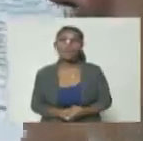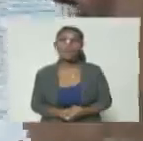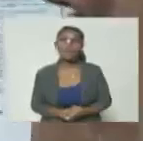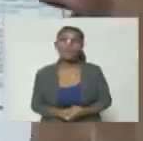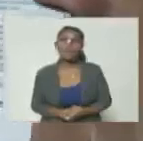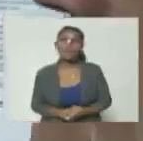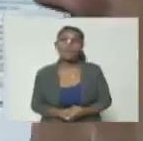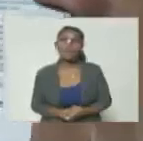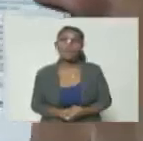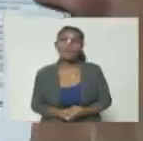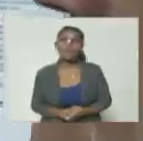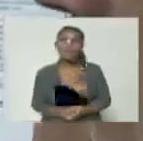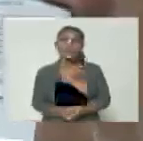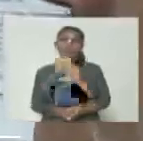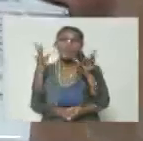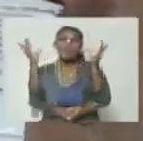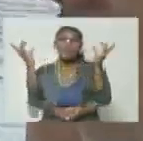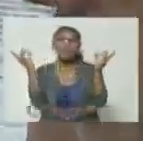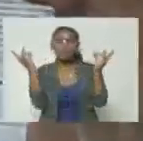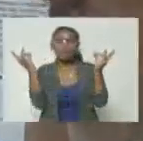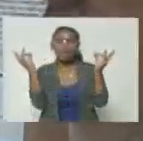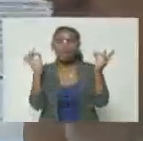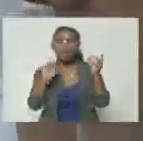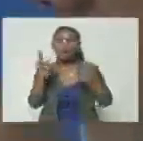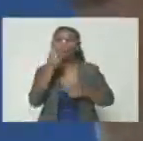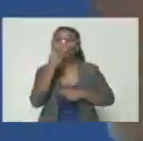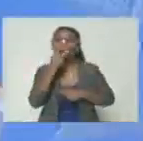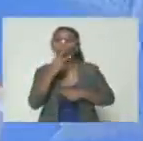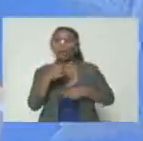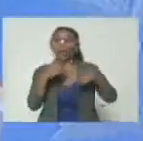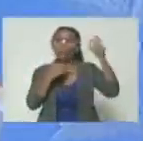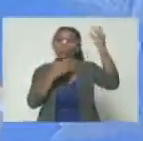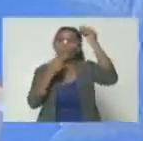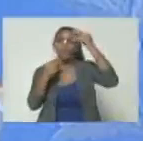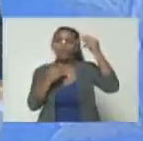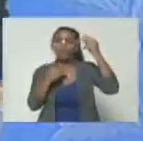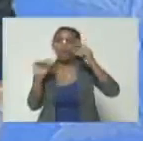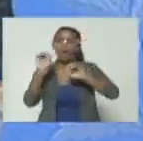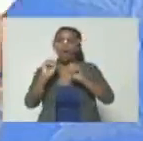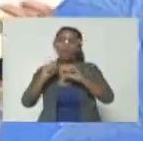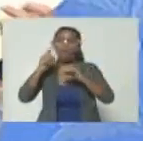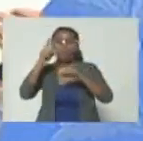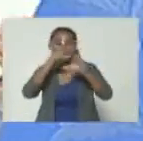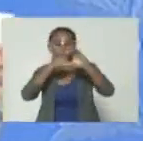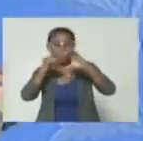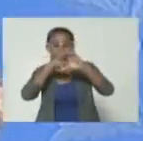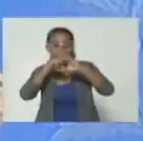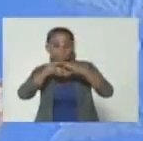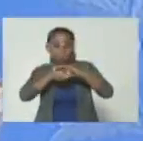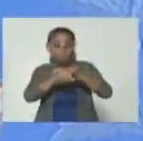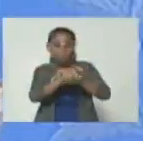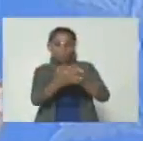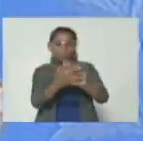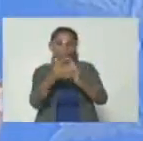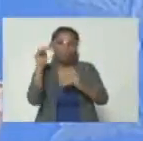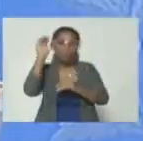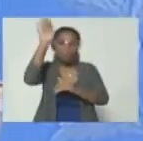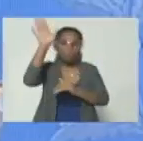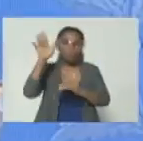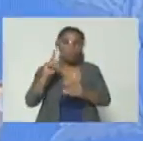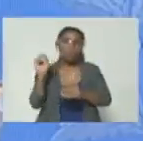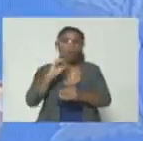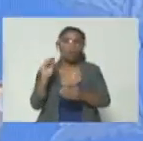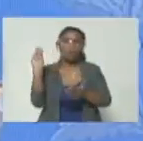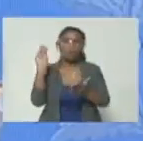o es bajo o viajó al futuro se metió por un agujero de gusano y por ahí viajó hacia el futuro o lo